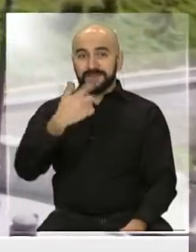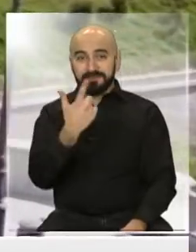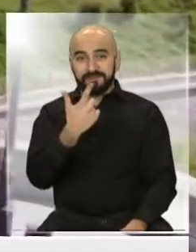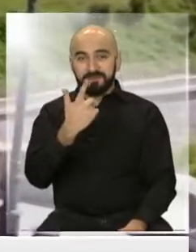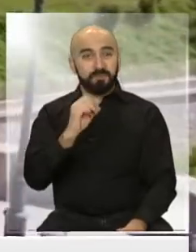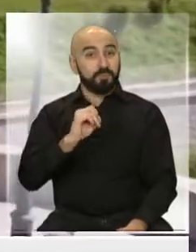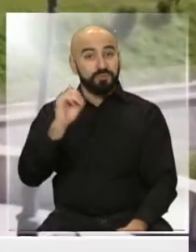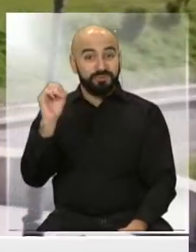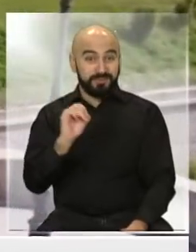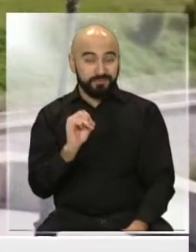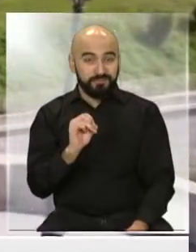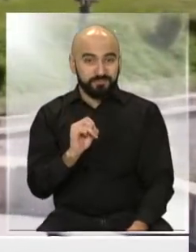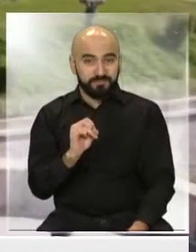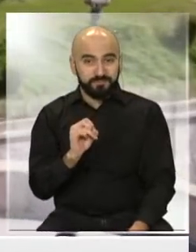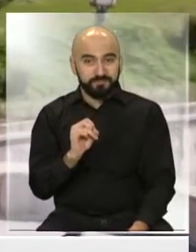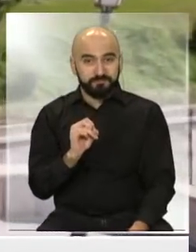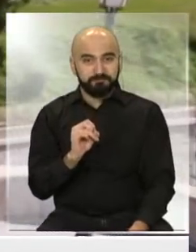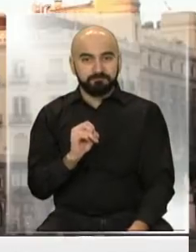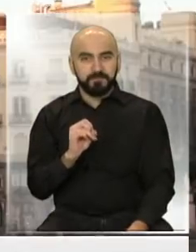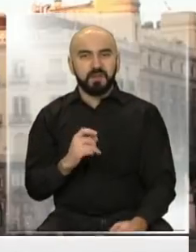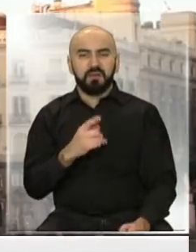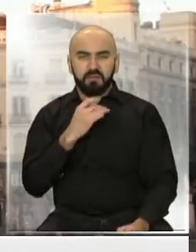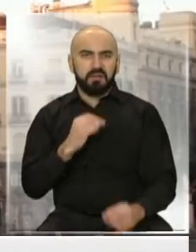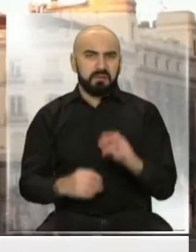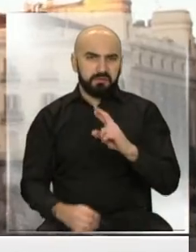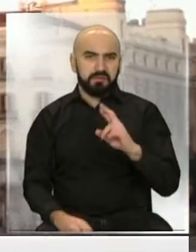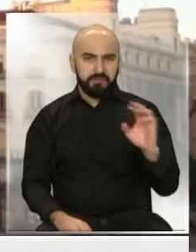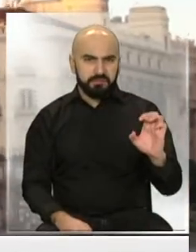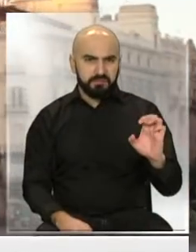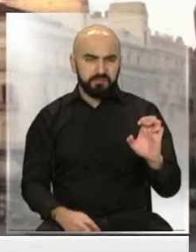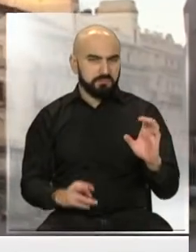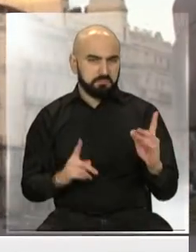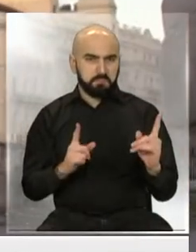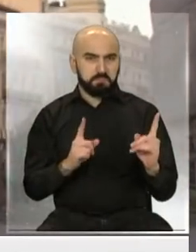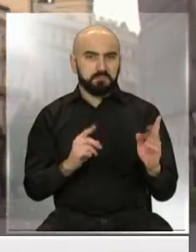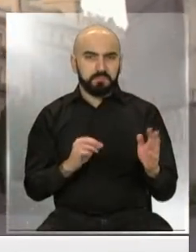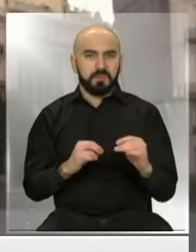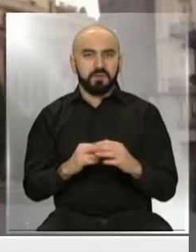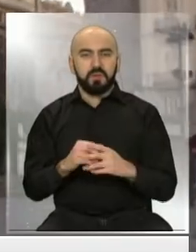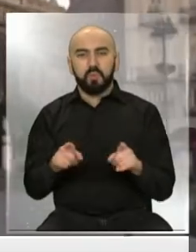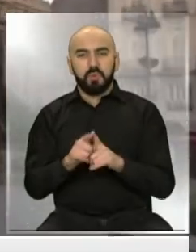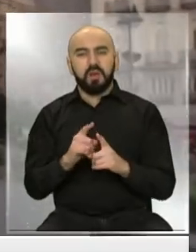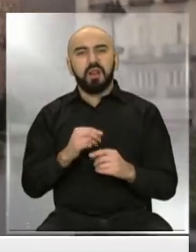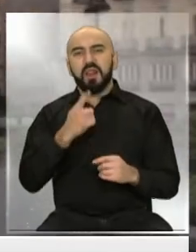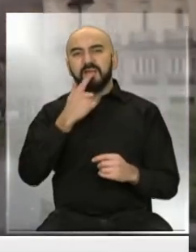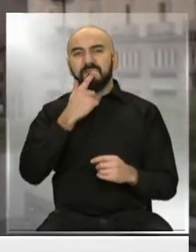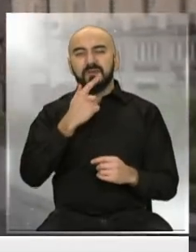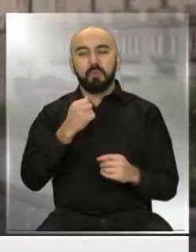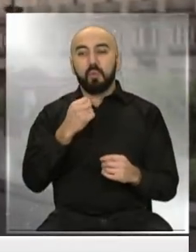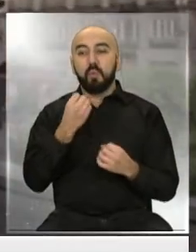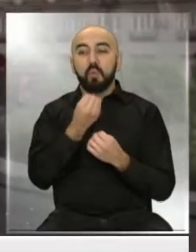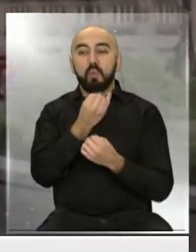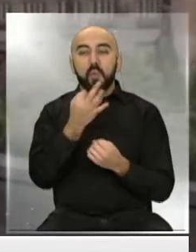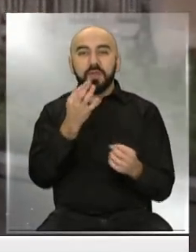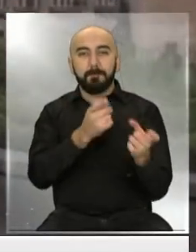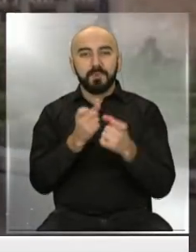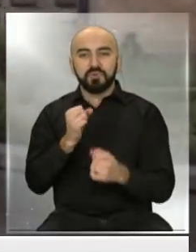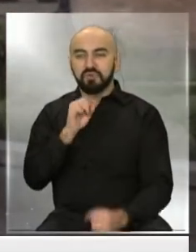del índice RE, que se llama en el fondo, que en el fondo es la transmisibilidad. Es decir, cuántas personas